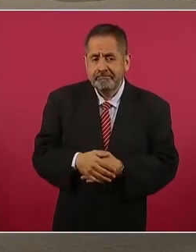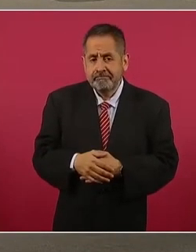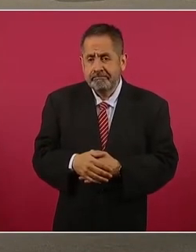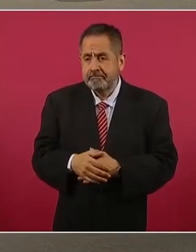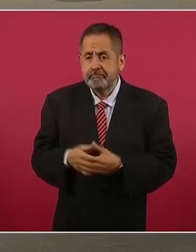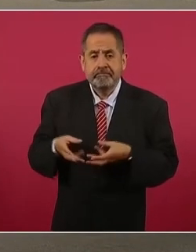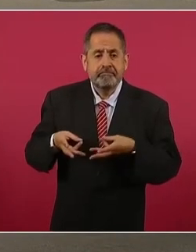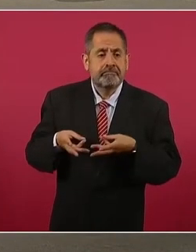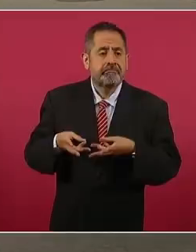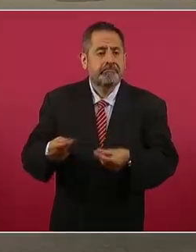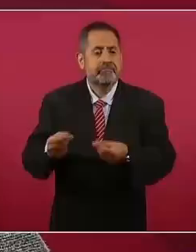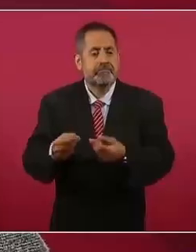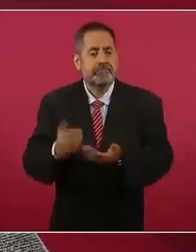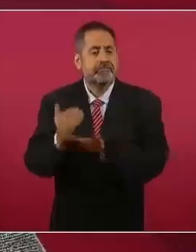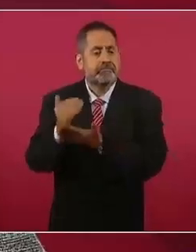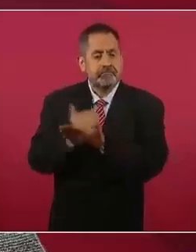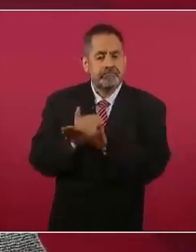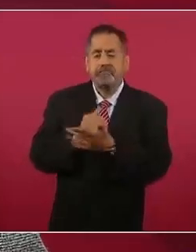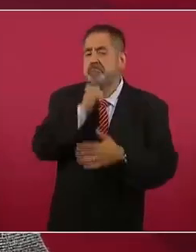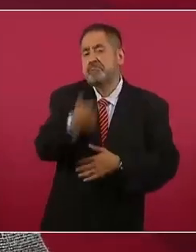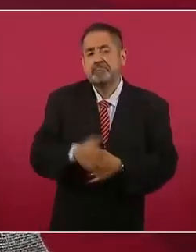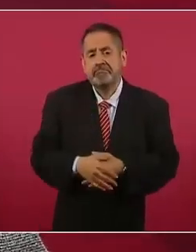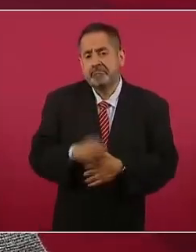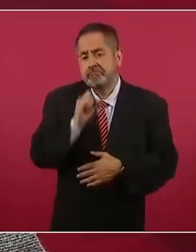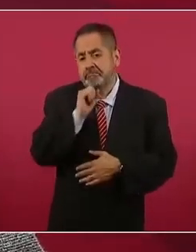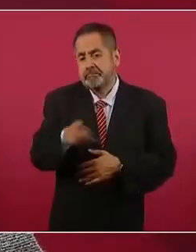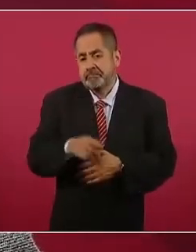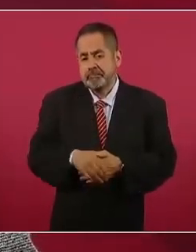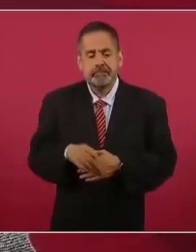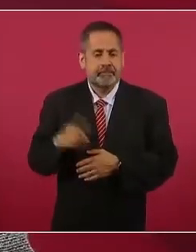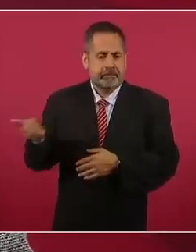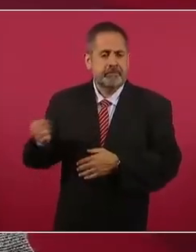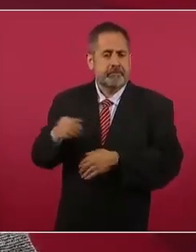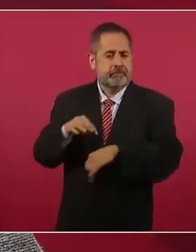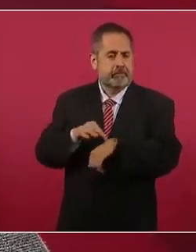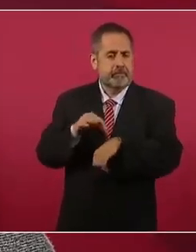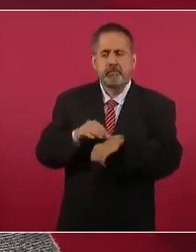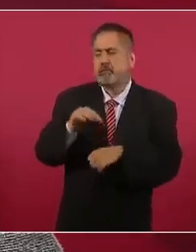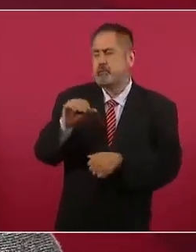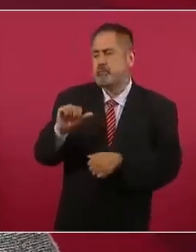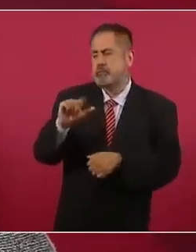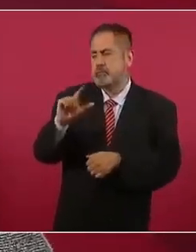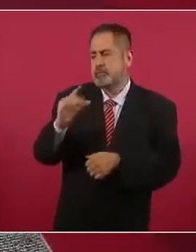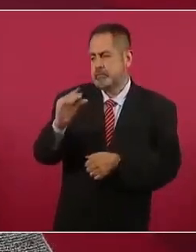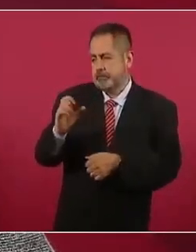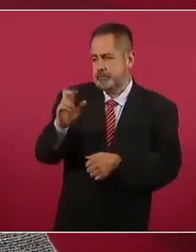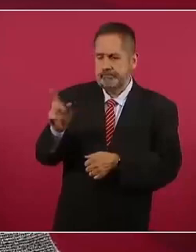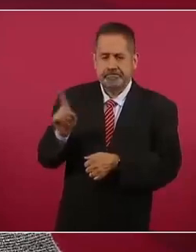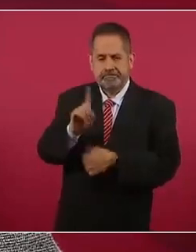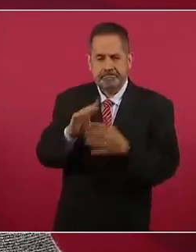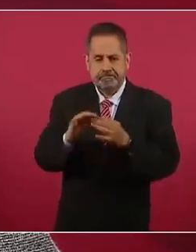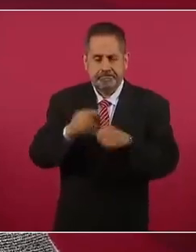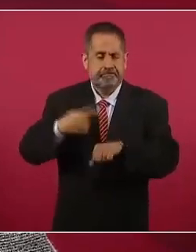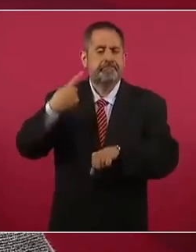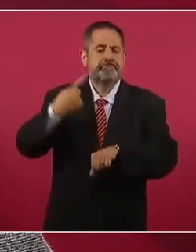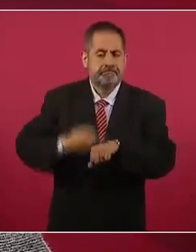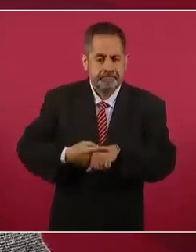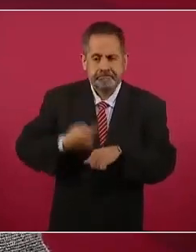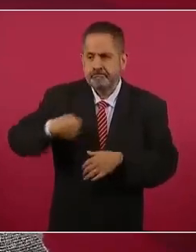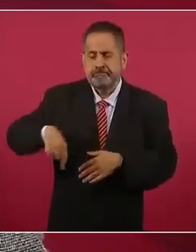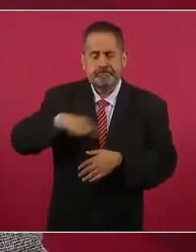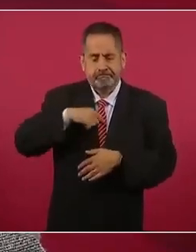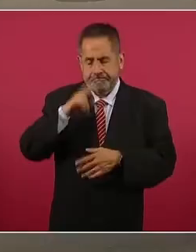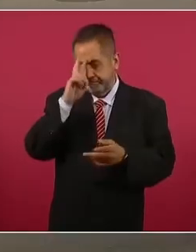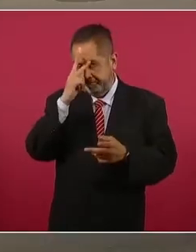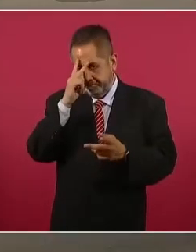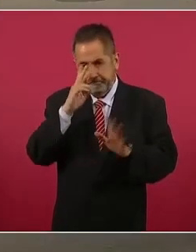explicar el doctor Alcocer los efectos a la salud y, de acuerdo a la evidencia científica, no